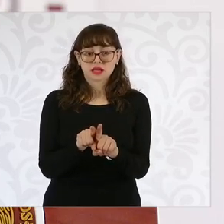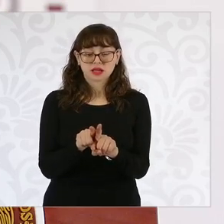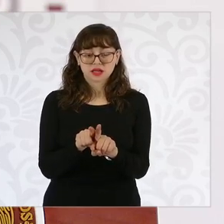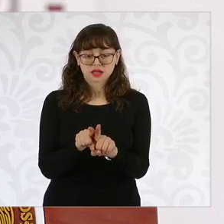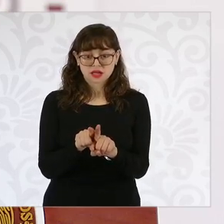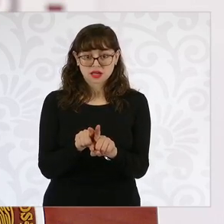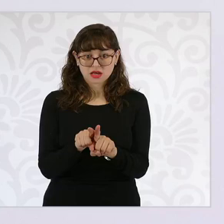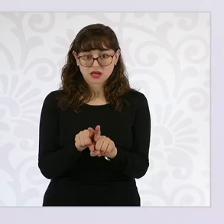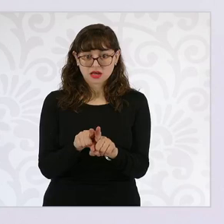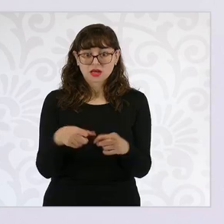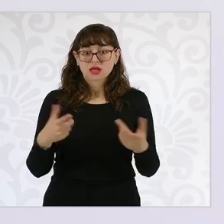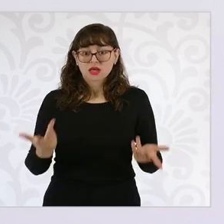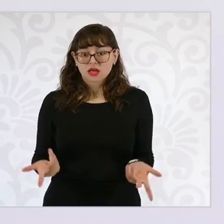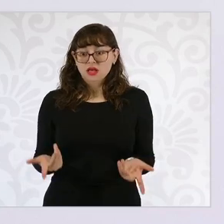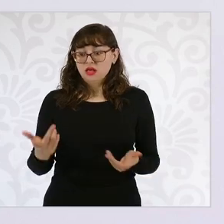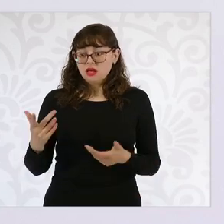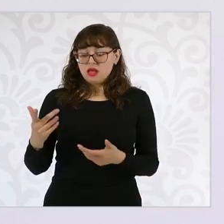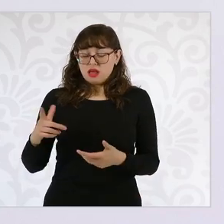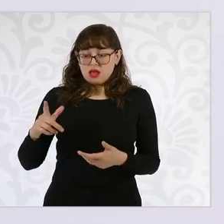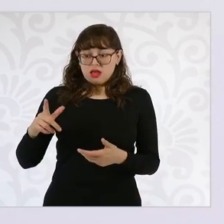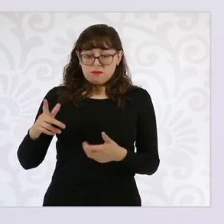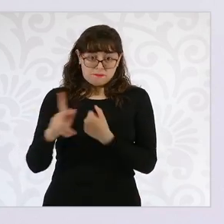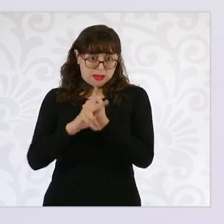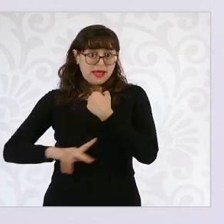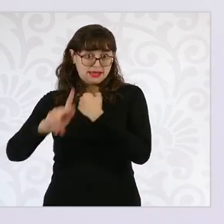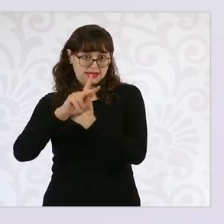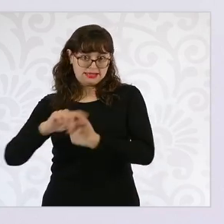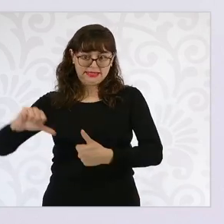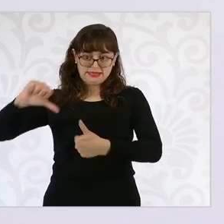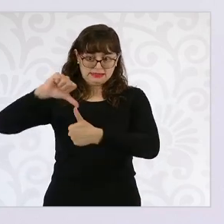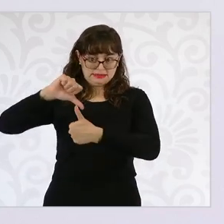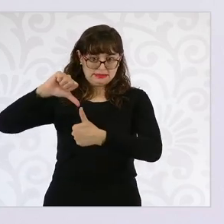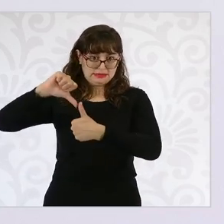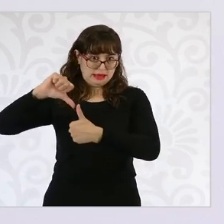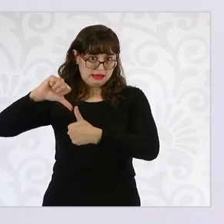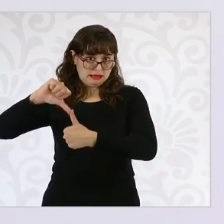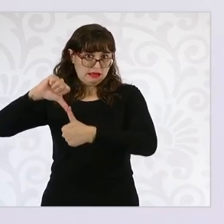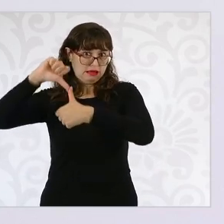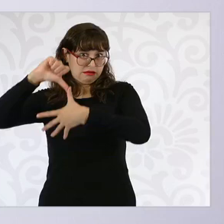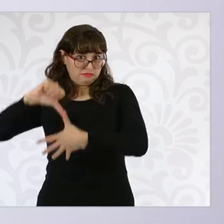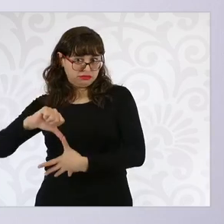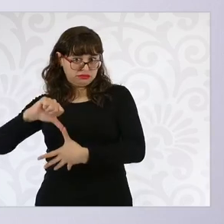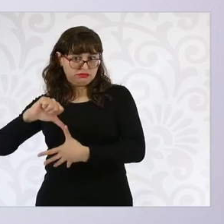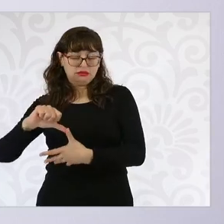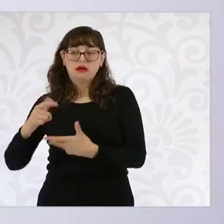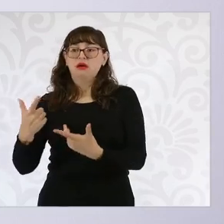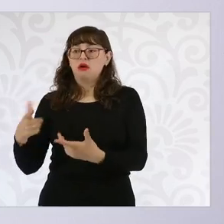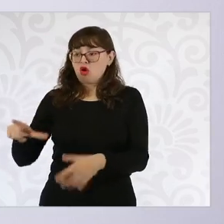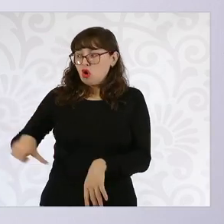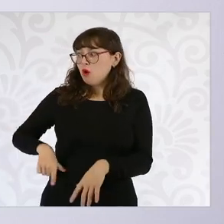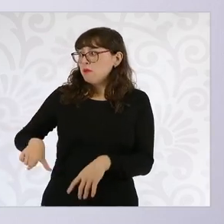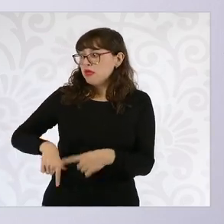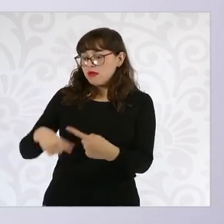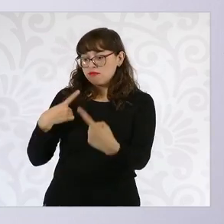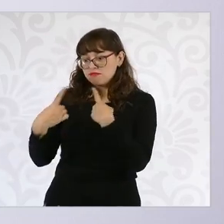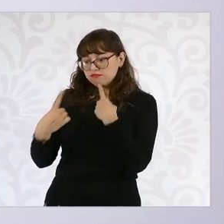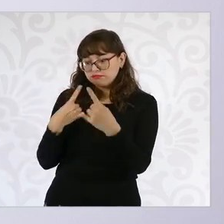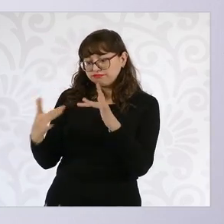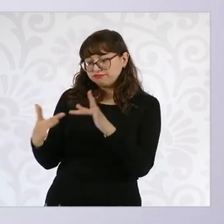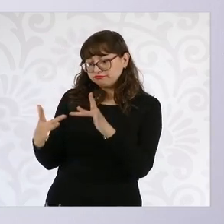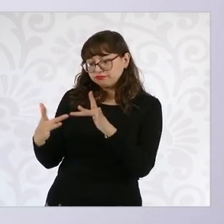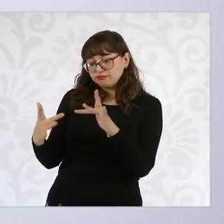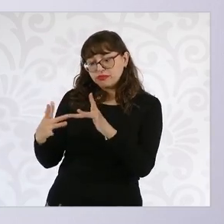Centro y Sudamérica para evitar la migración y nosotros vamos a seguir